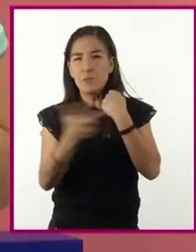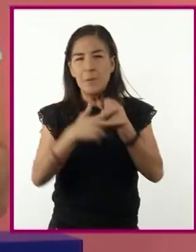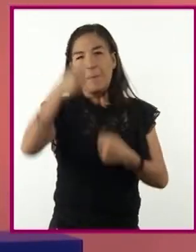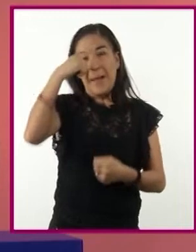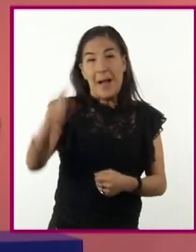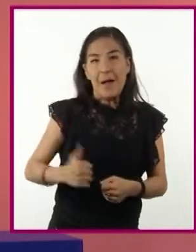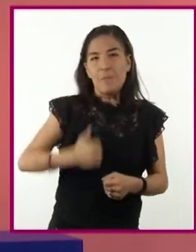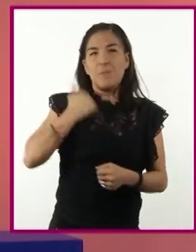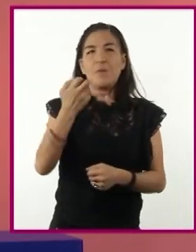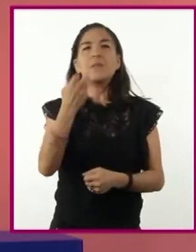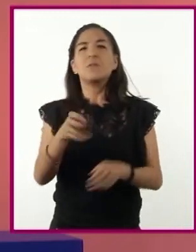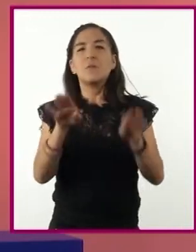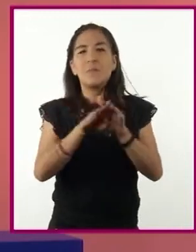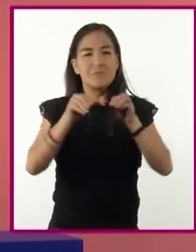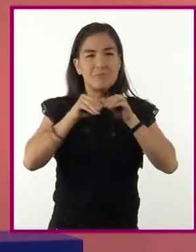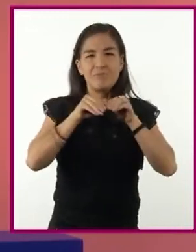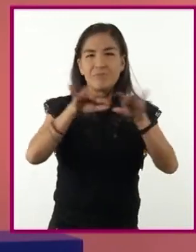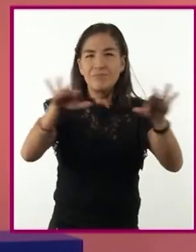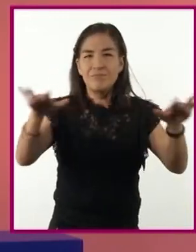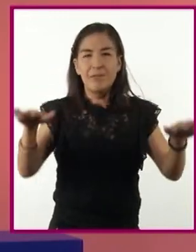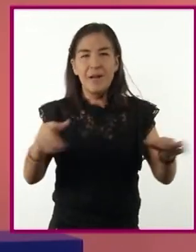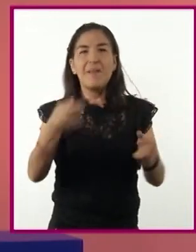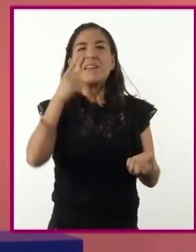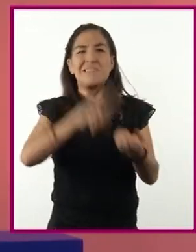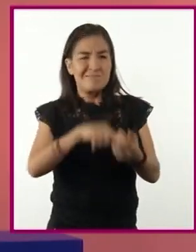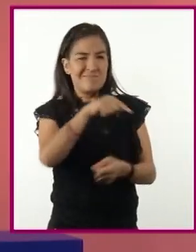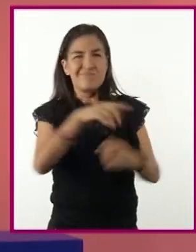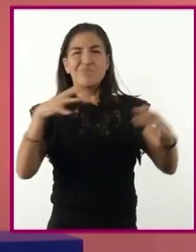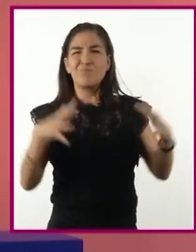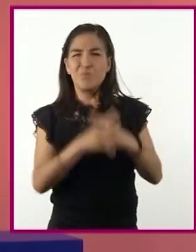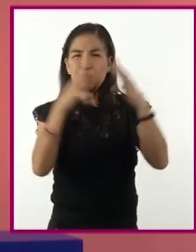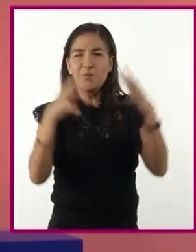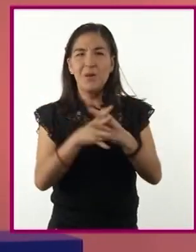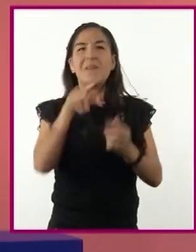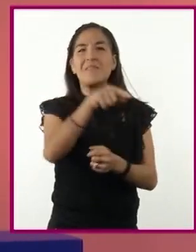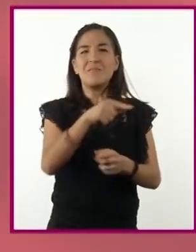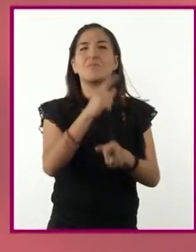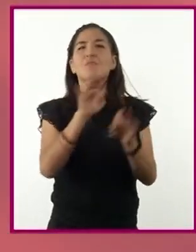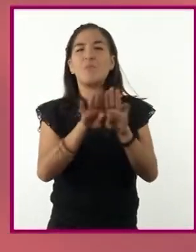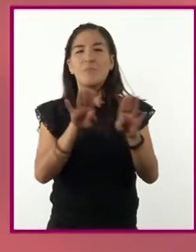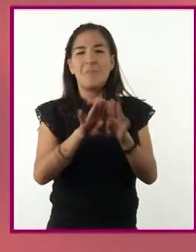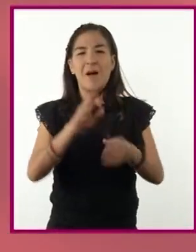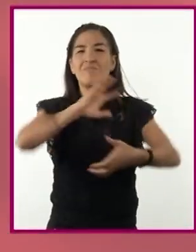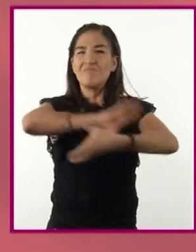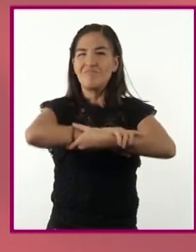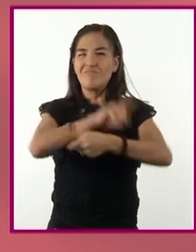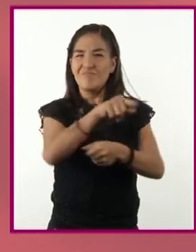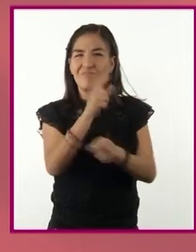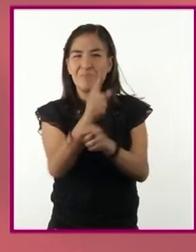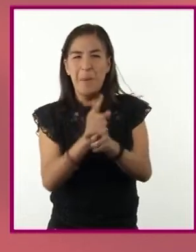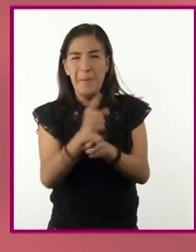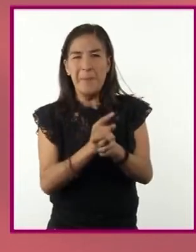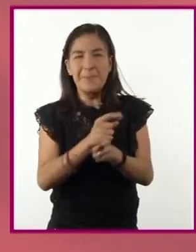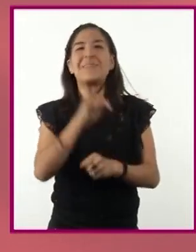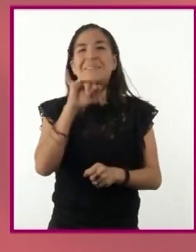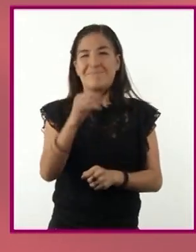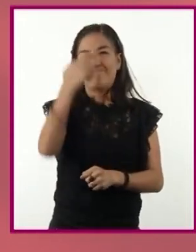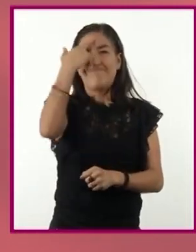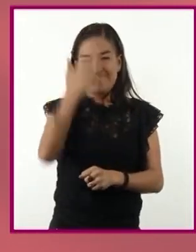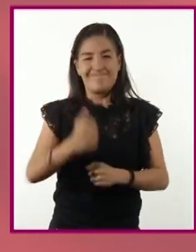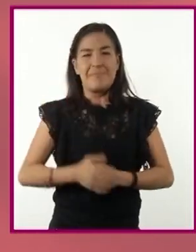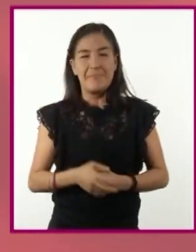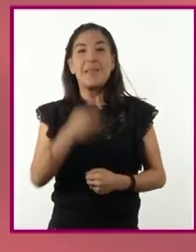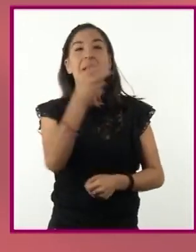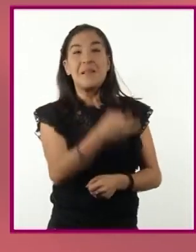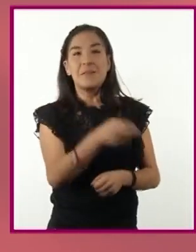ello se transmitían duros ataques a las tropas aliadas. Así es Enrique, y precisamente